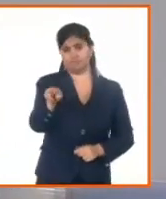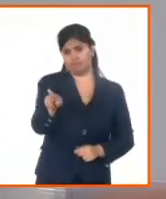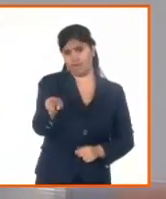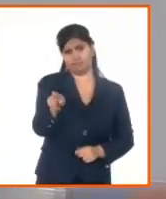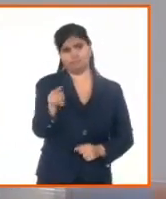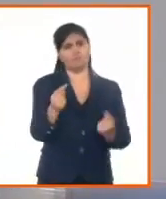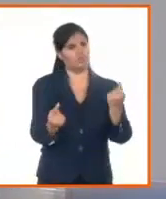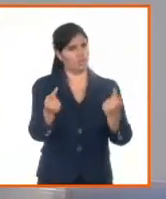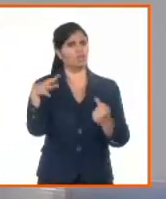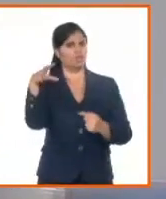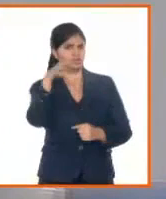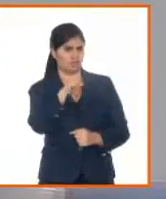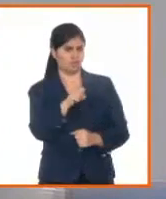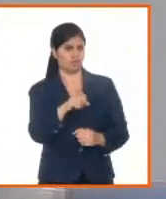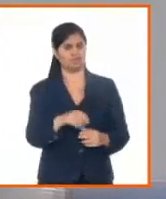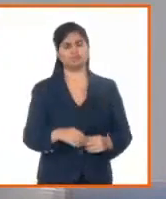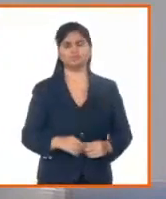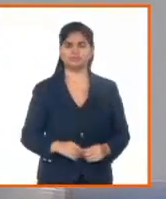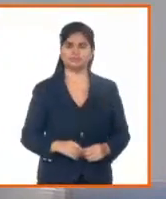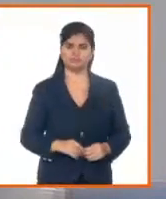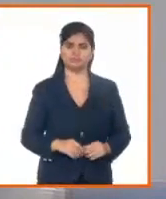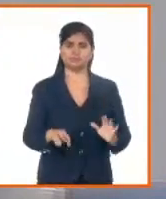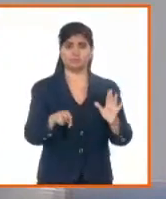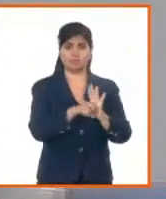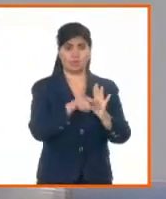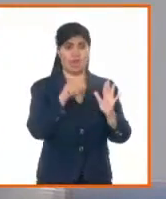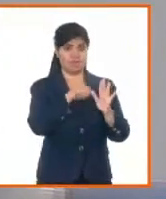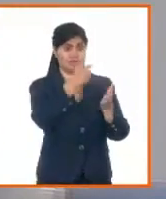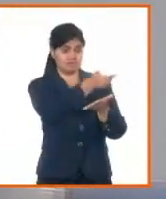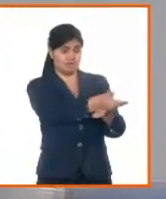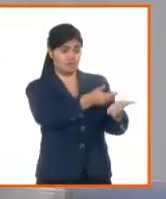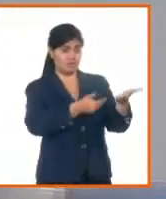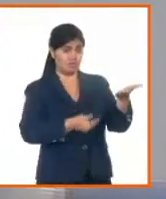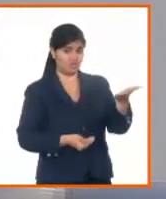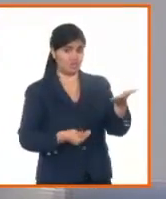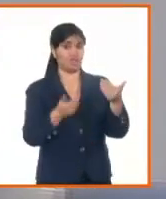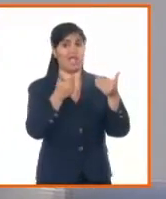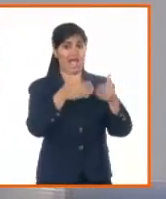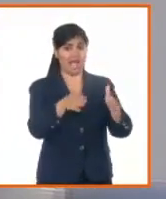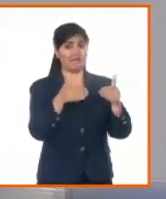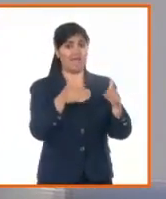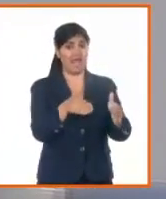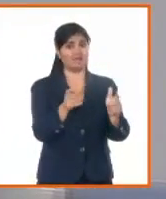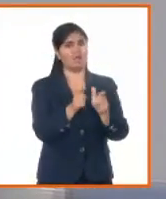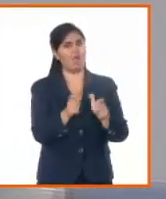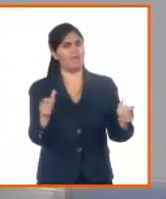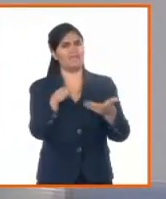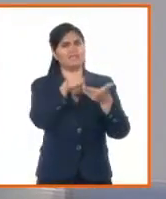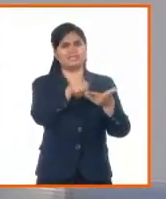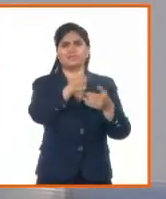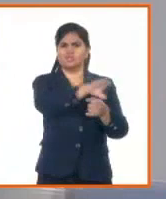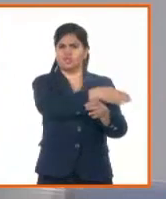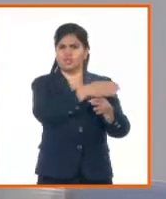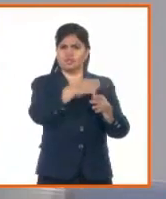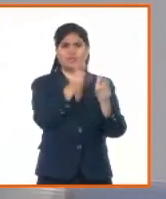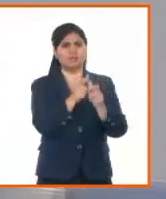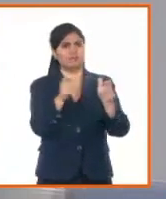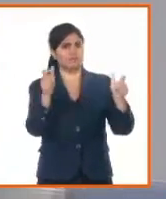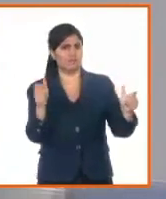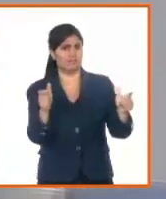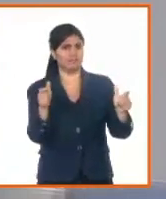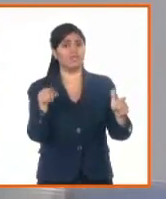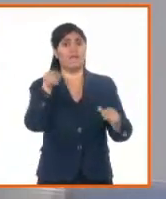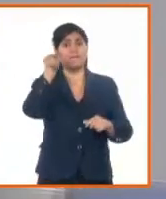dispuso la constitución y el funcionamiento posterior de estas mil vivas y cooperativas no agropecuarias, donde interviene el notario